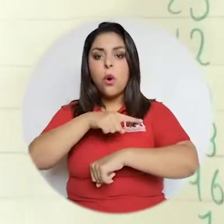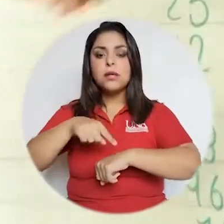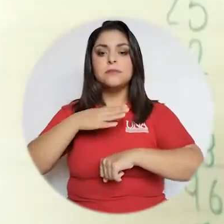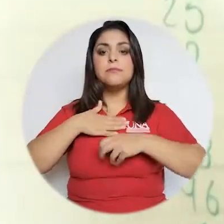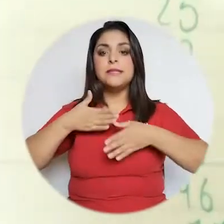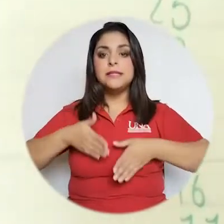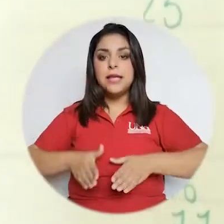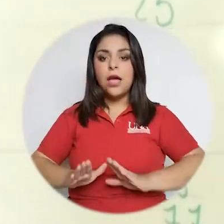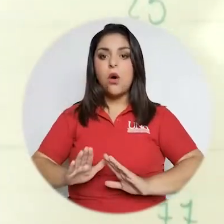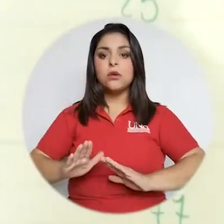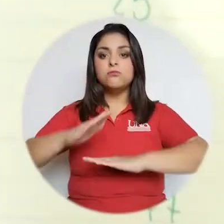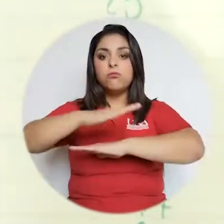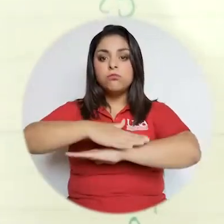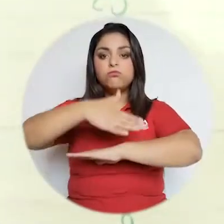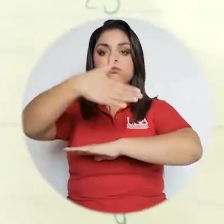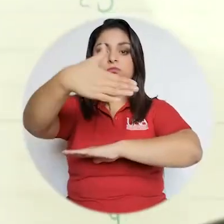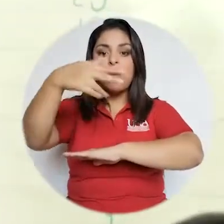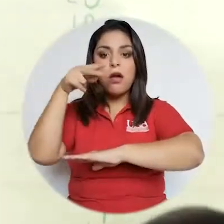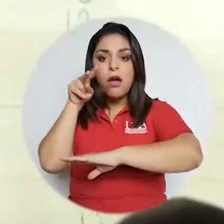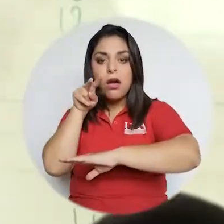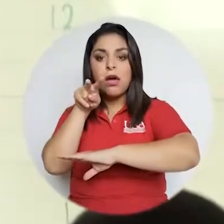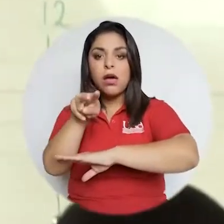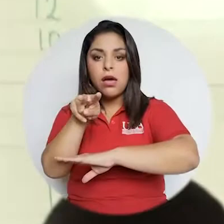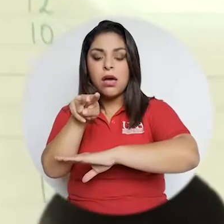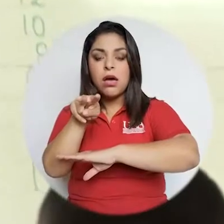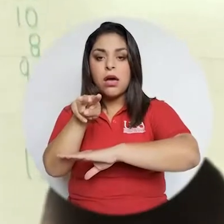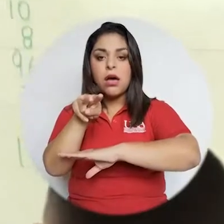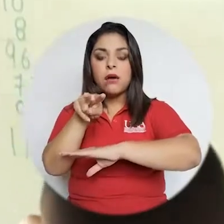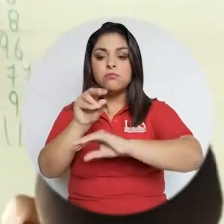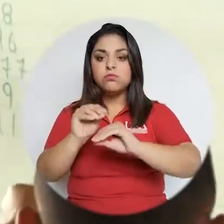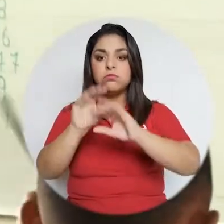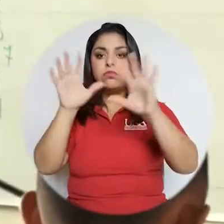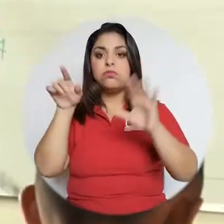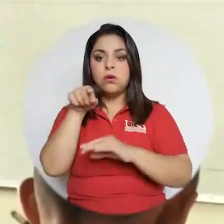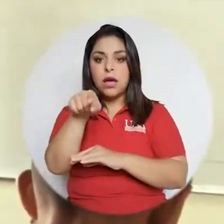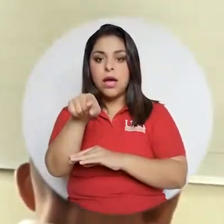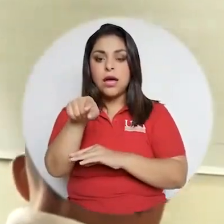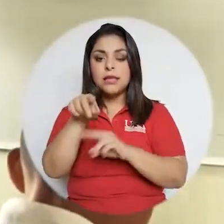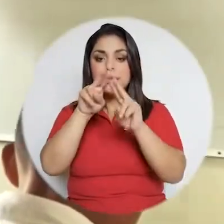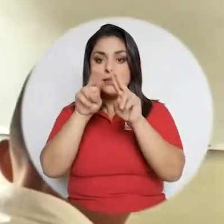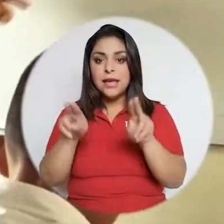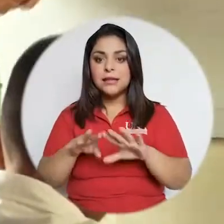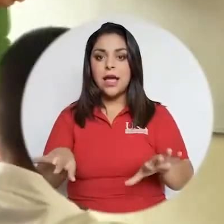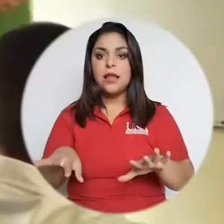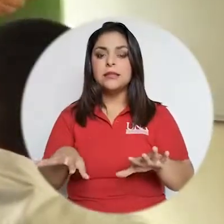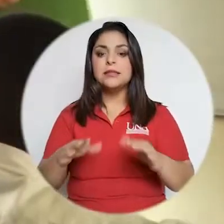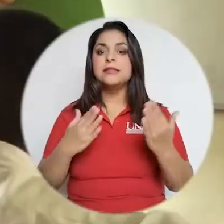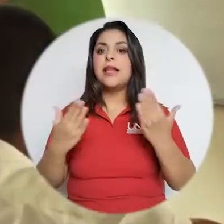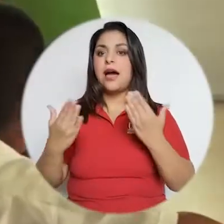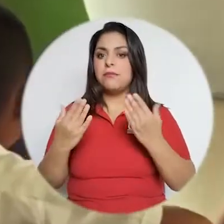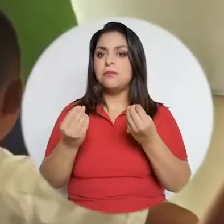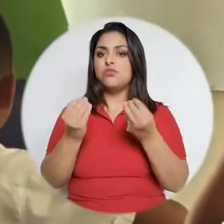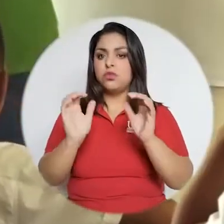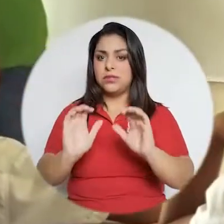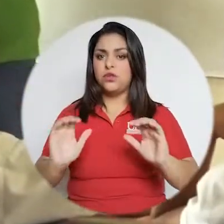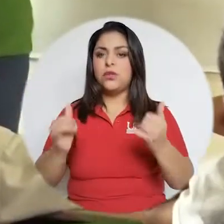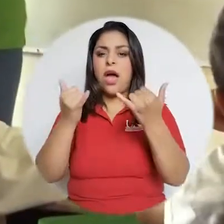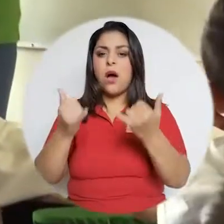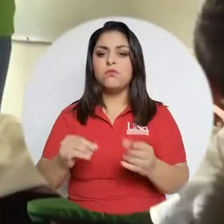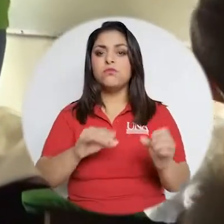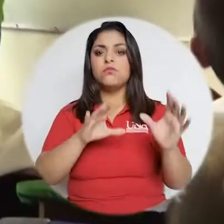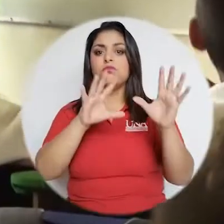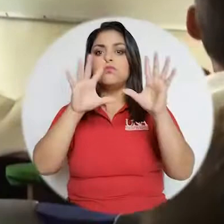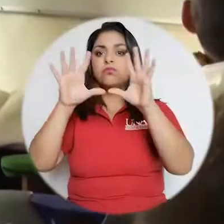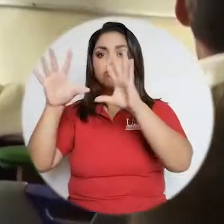pasan frente a la computadora, frente a dispositivos digitales. Probablemente muchos niños en este momento pasan más cantidad frente a una